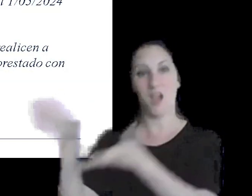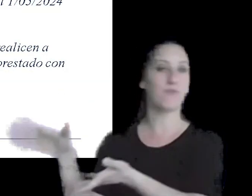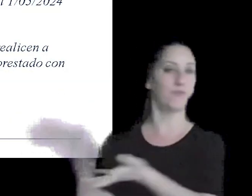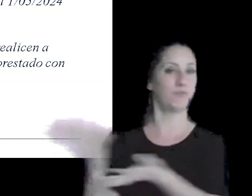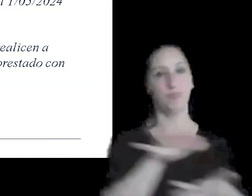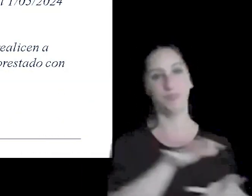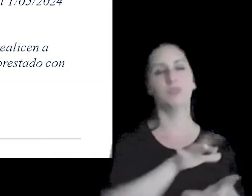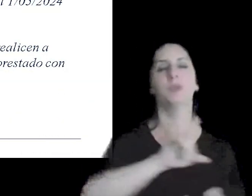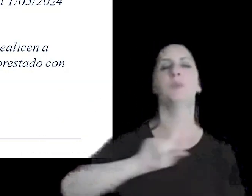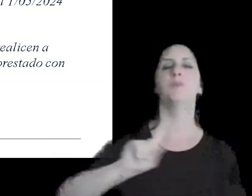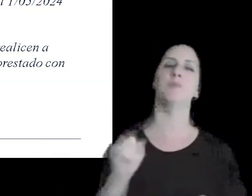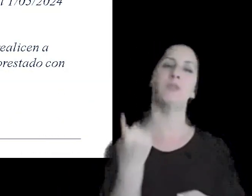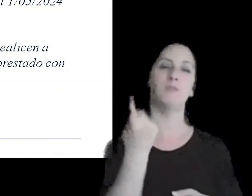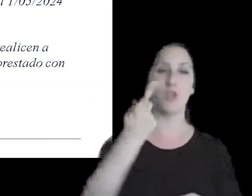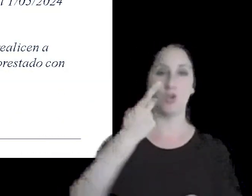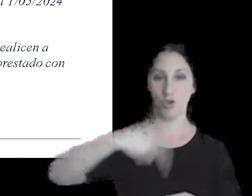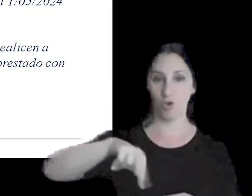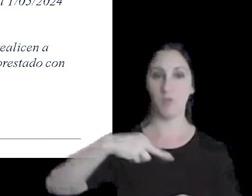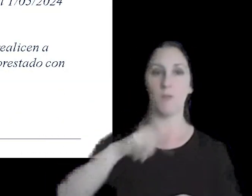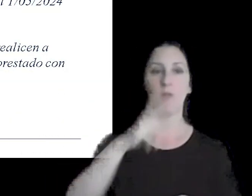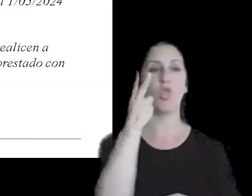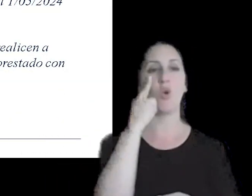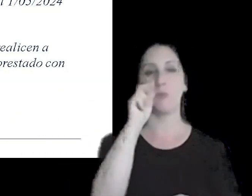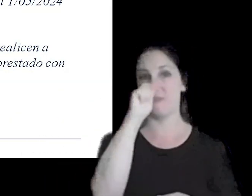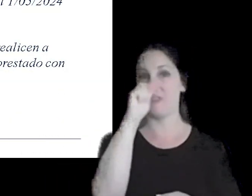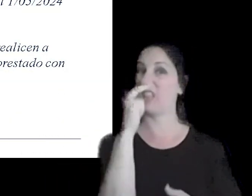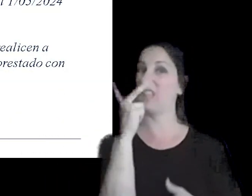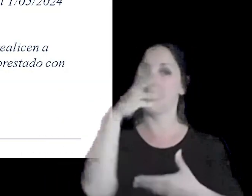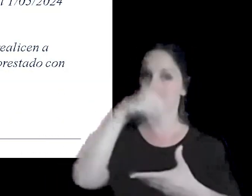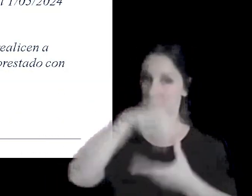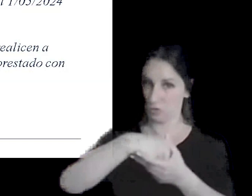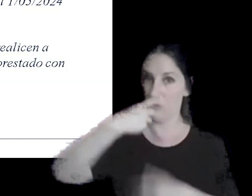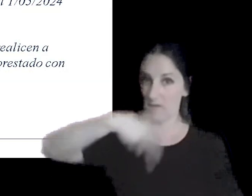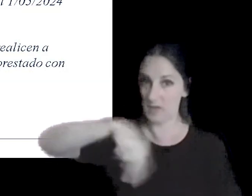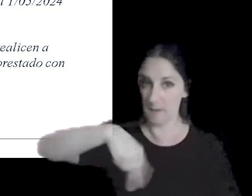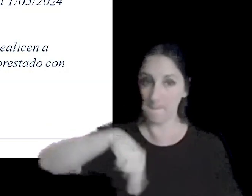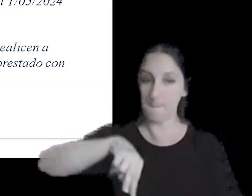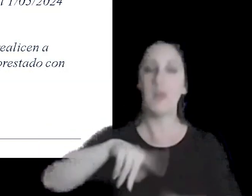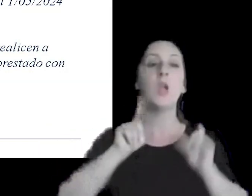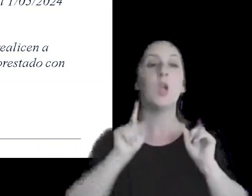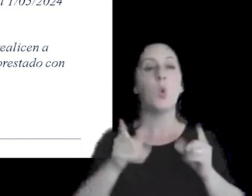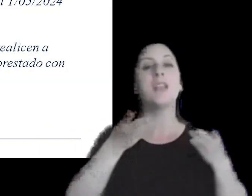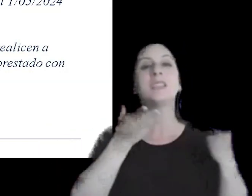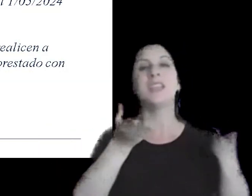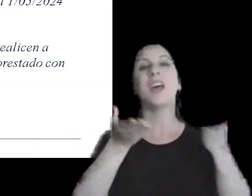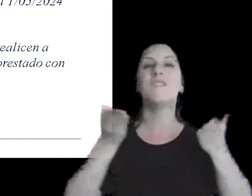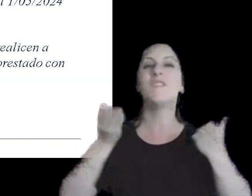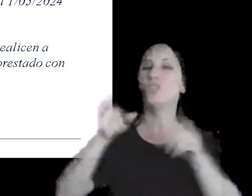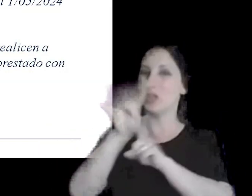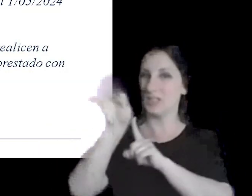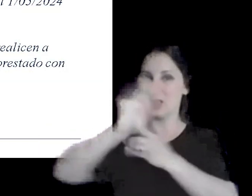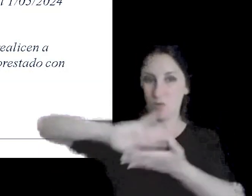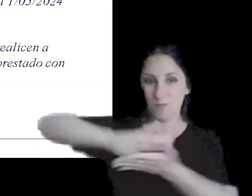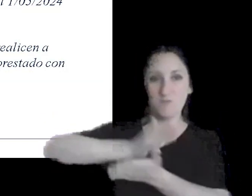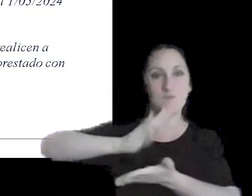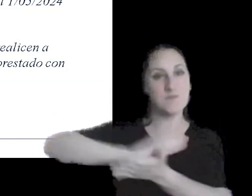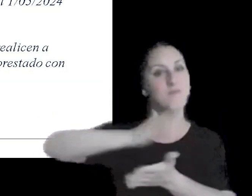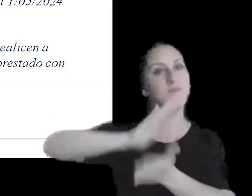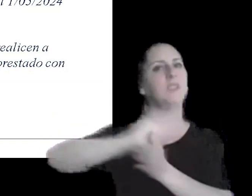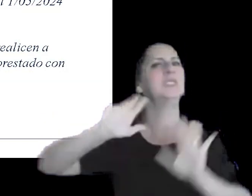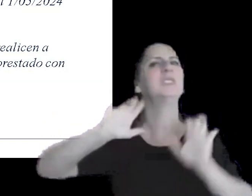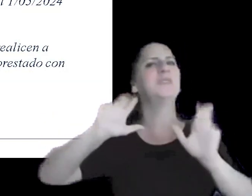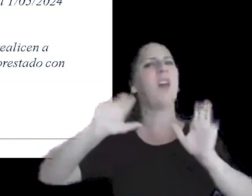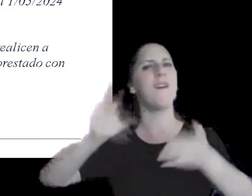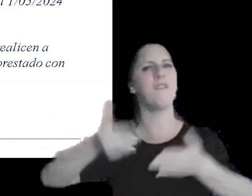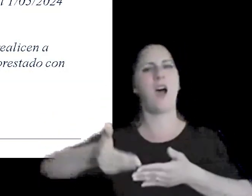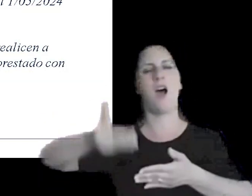primero de noviembre 2023 inclusive aun cuando el servicio de molienda haya sido prestado con anterioridad